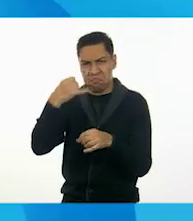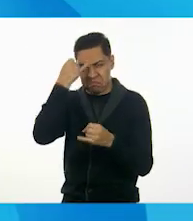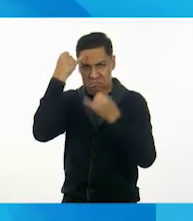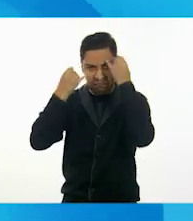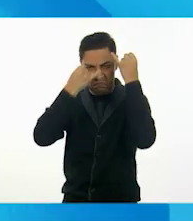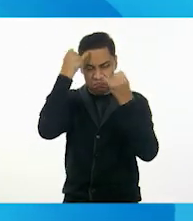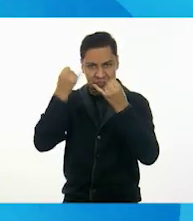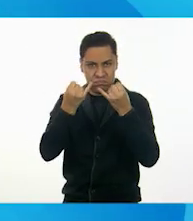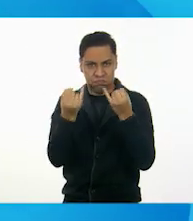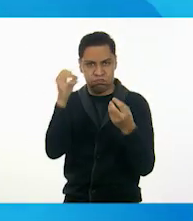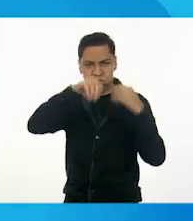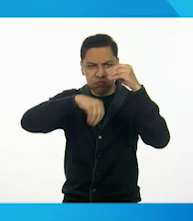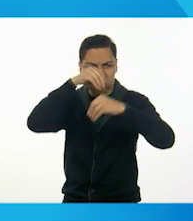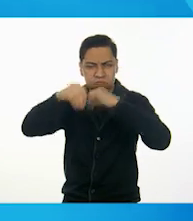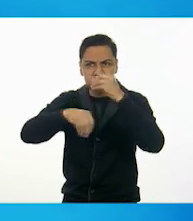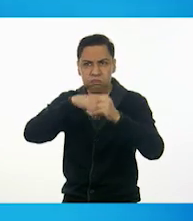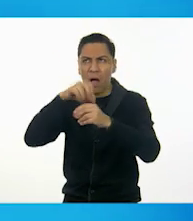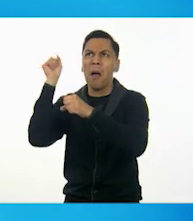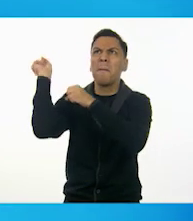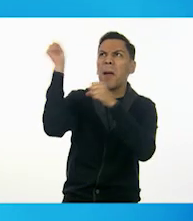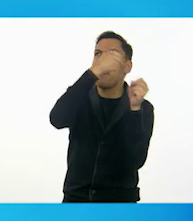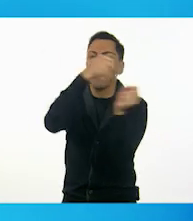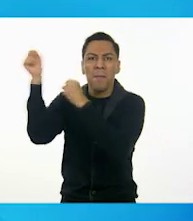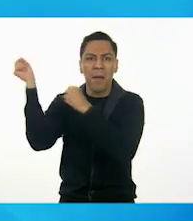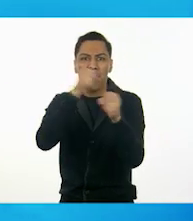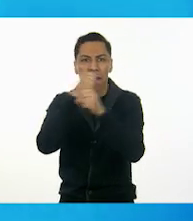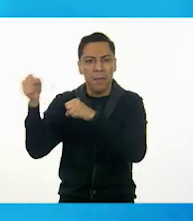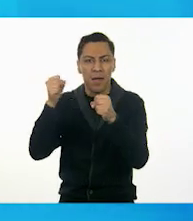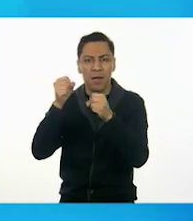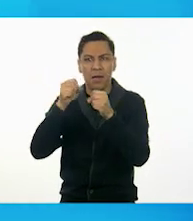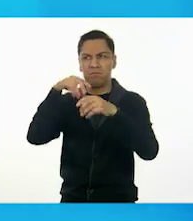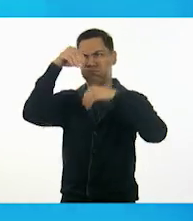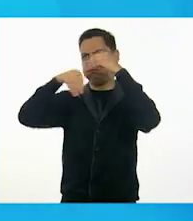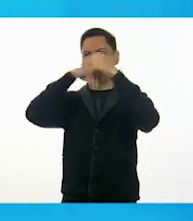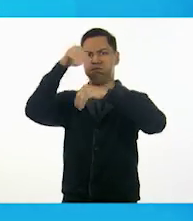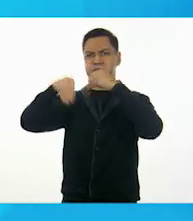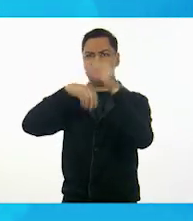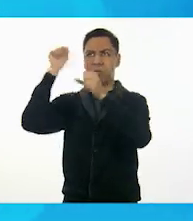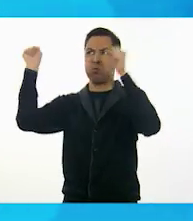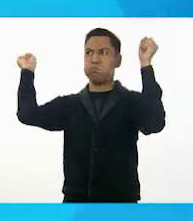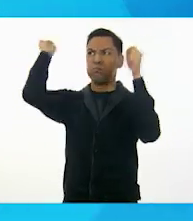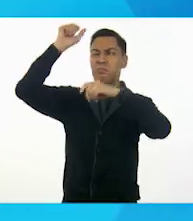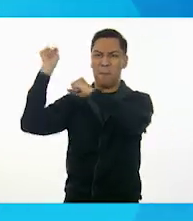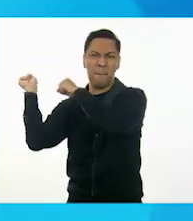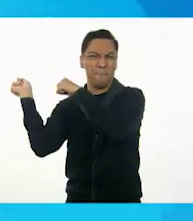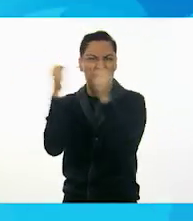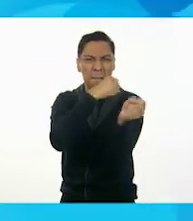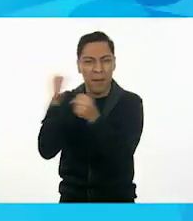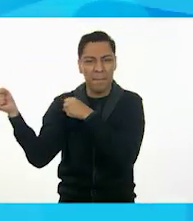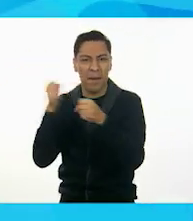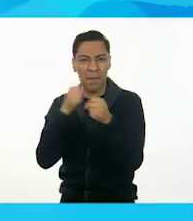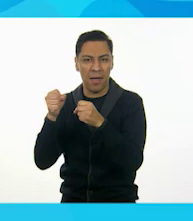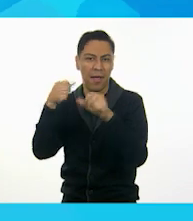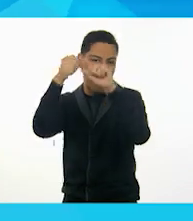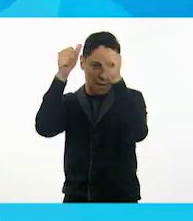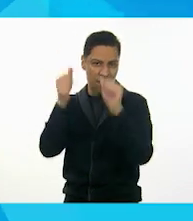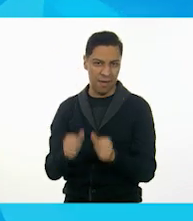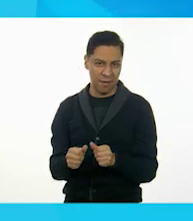júbilo entre la gente para romper esa figura de barro decorada es el resultado de tan peculiar artesanía.